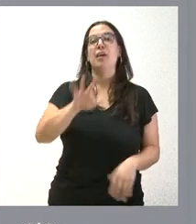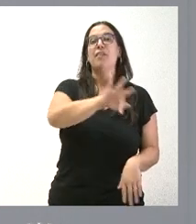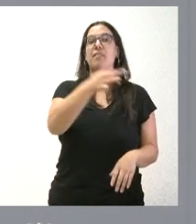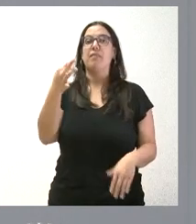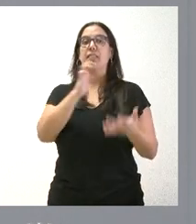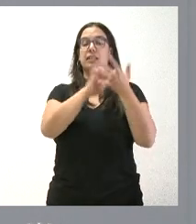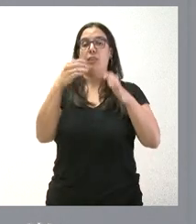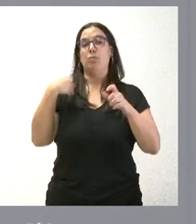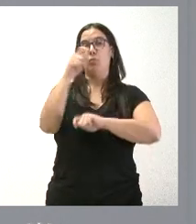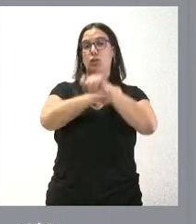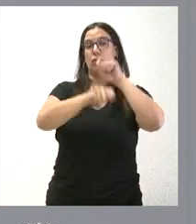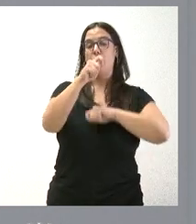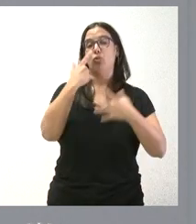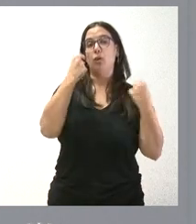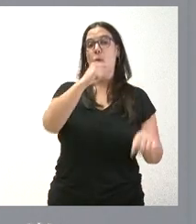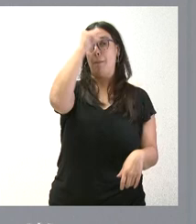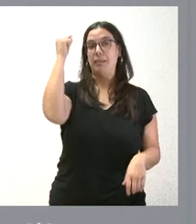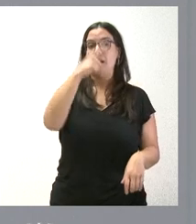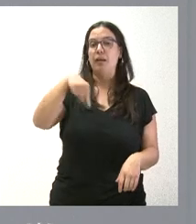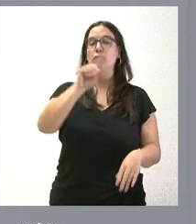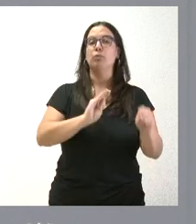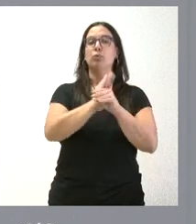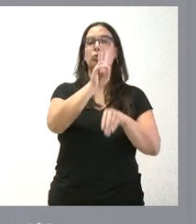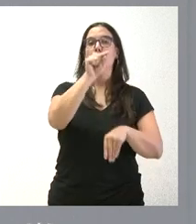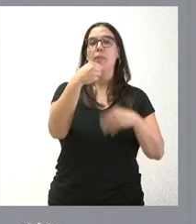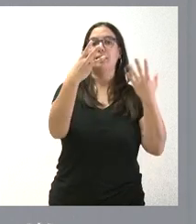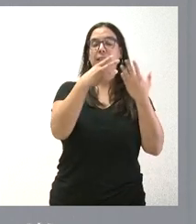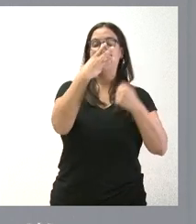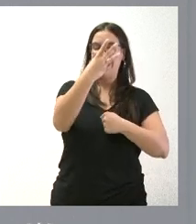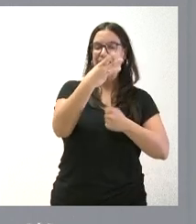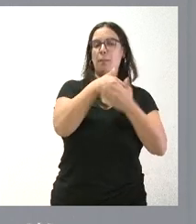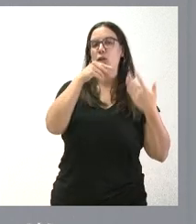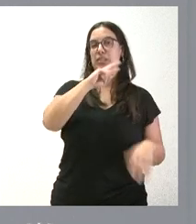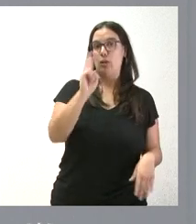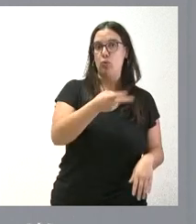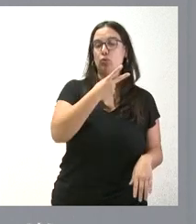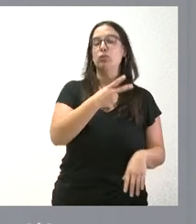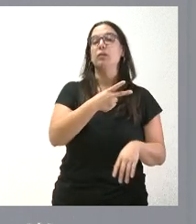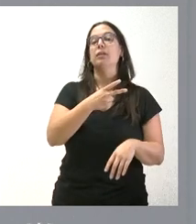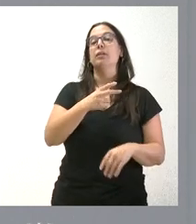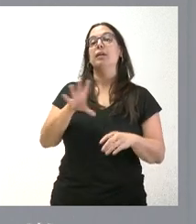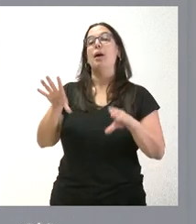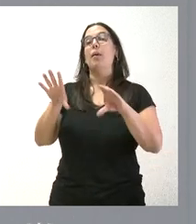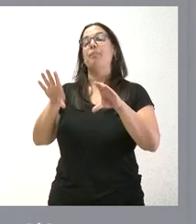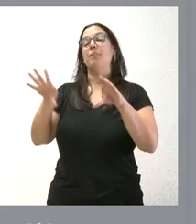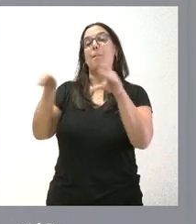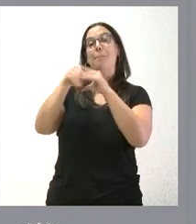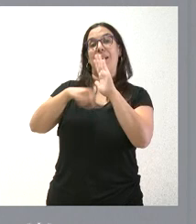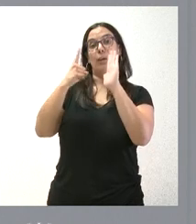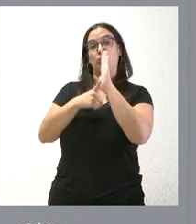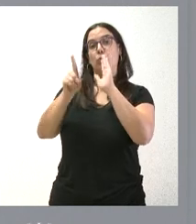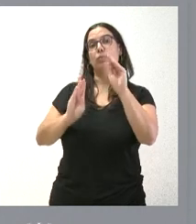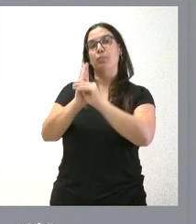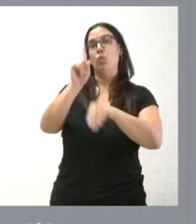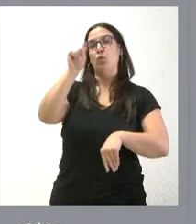León, que es la Asociación de Salud Mental, va a recibir 2,3 millones de euros y Plena Inclusión va a recibir 1